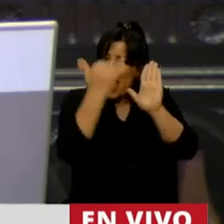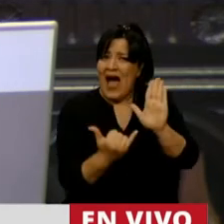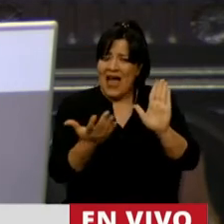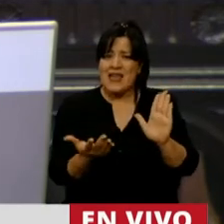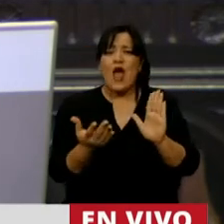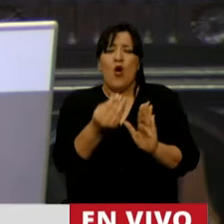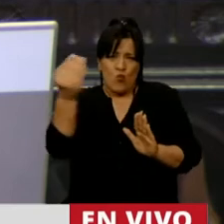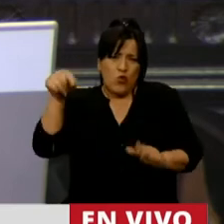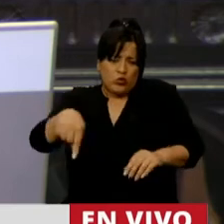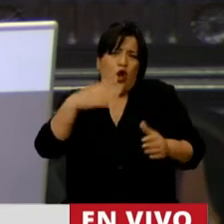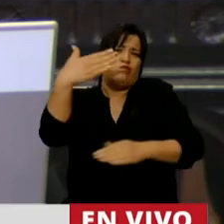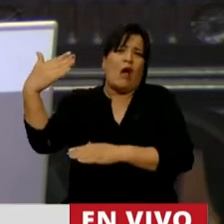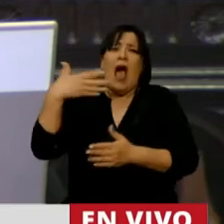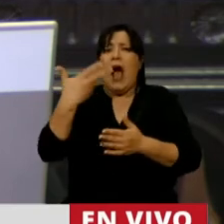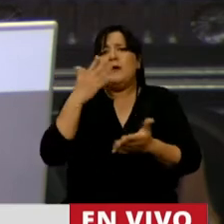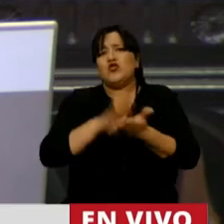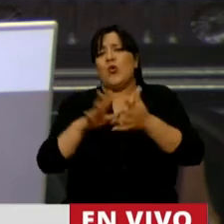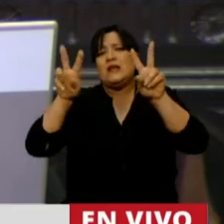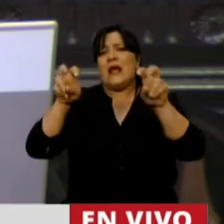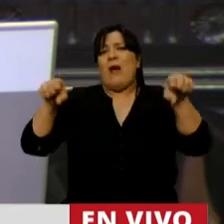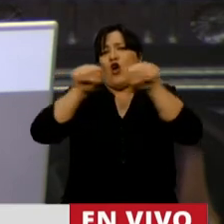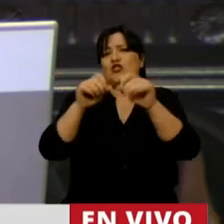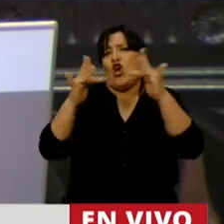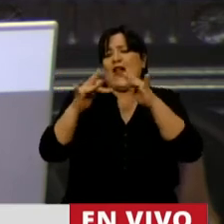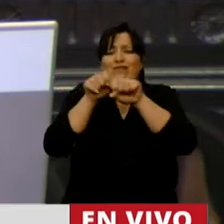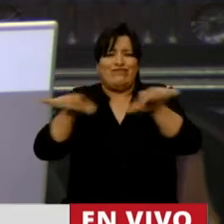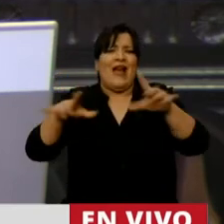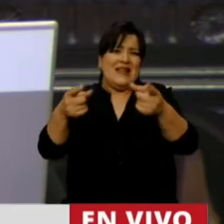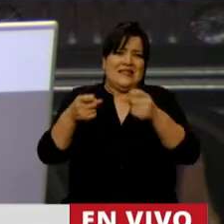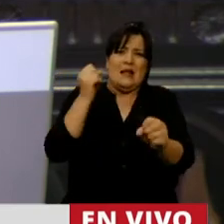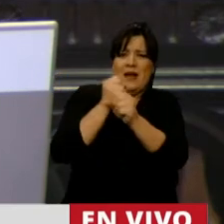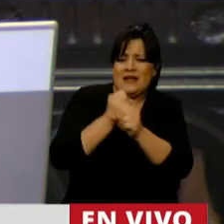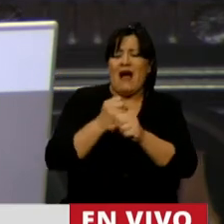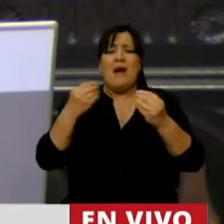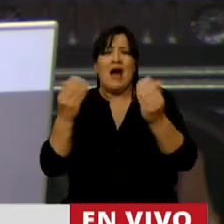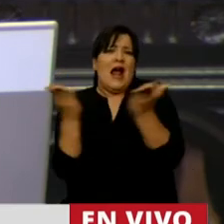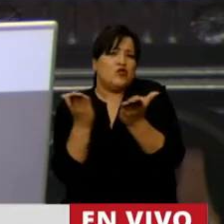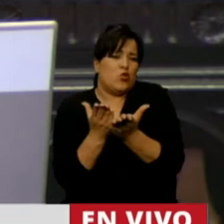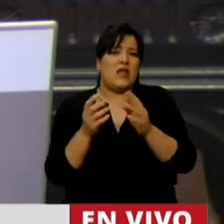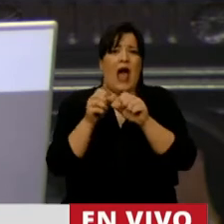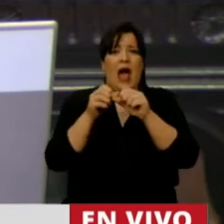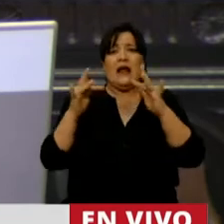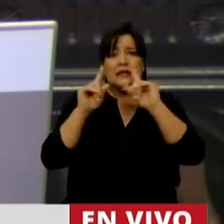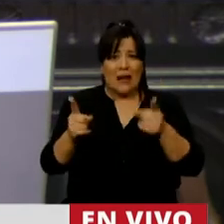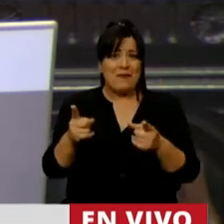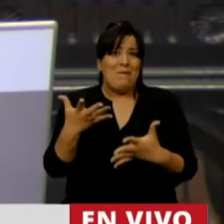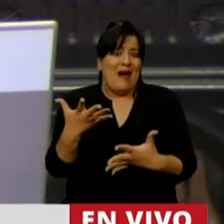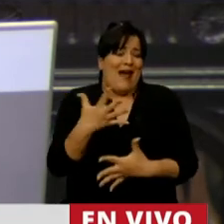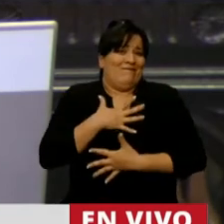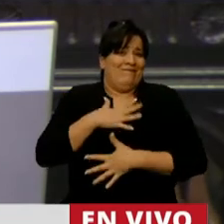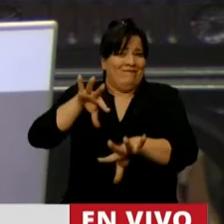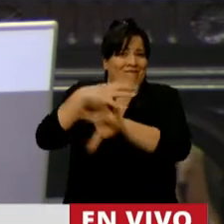muchos hablaron esta noche de la conectividad, que se necesita para trabajar, para estudiar, hasta para lo afectivo.